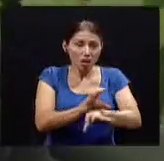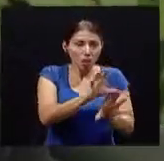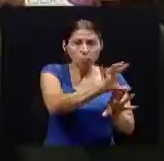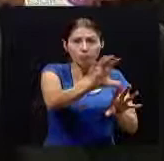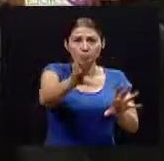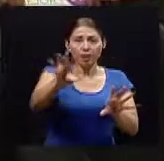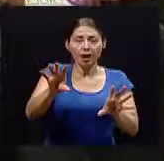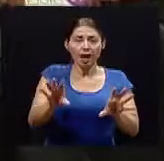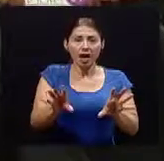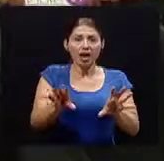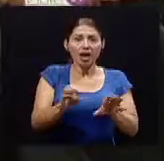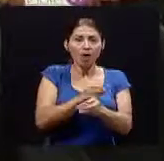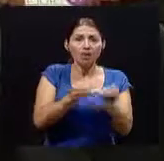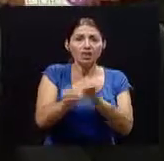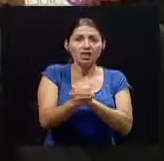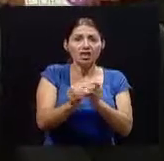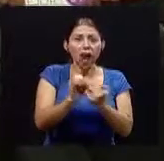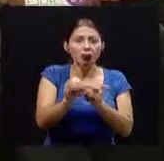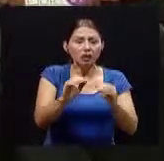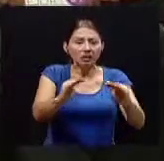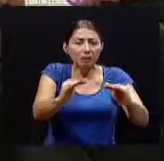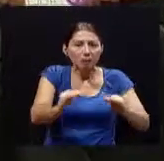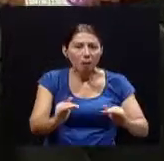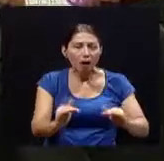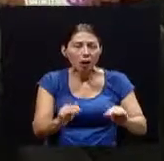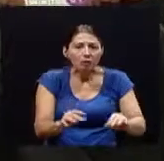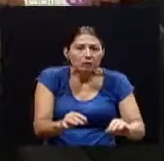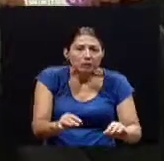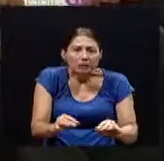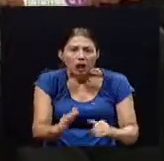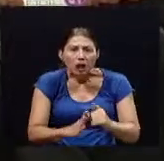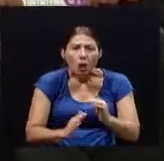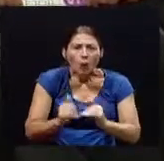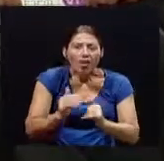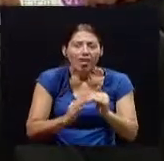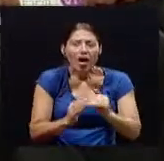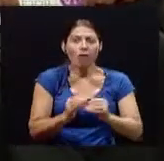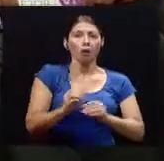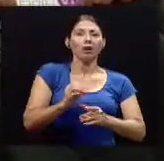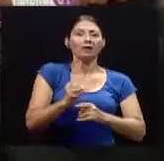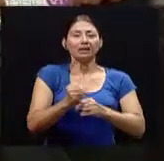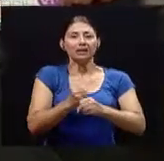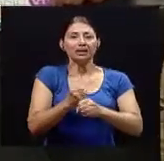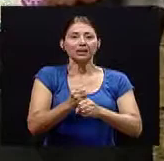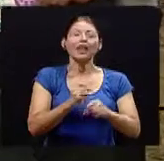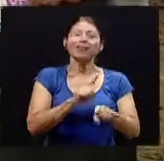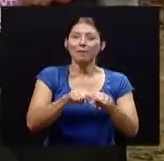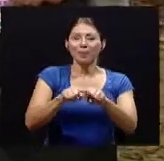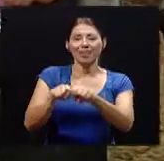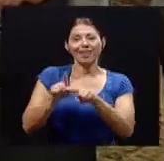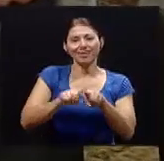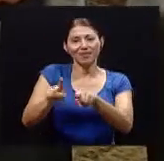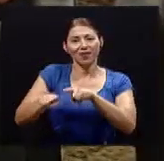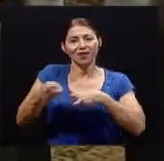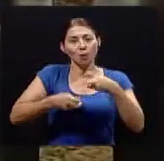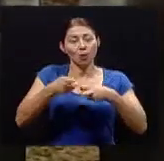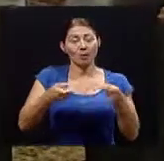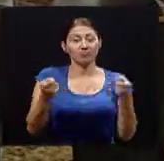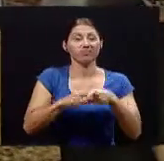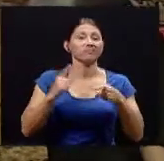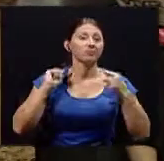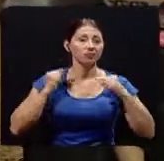posiciones claro, entonces podríamos digamos hacer algo para resolver ese problema ¿qué cosas